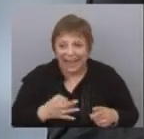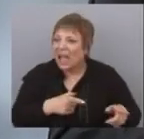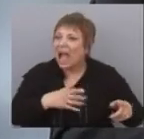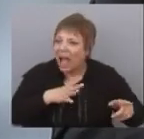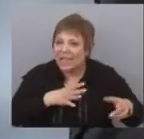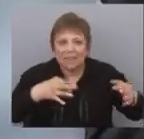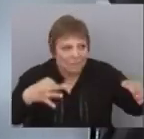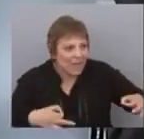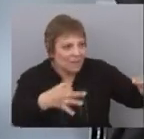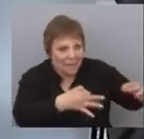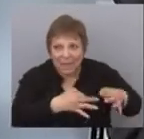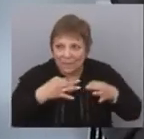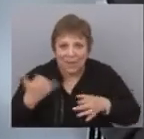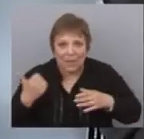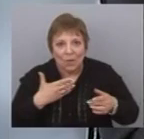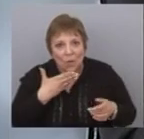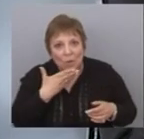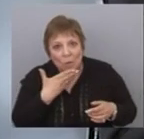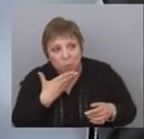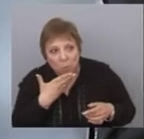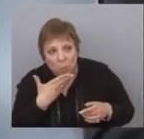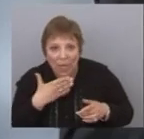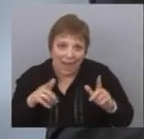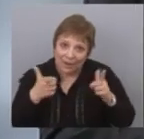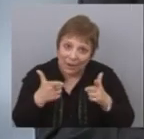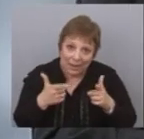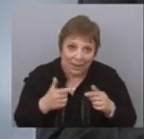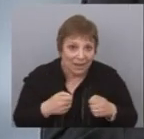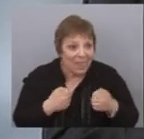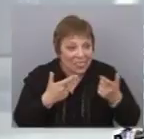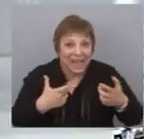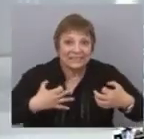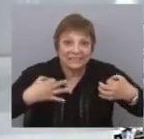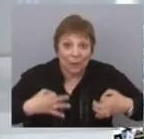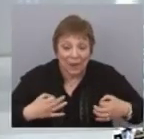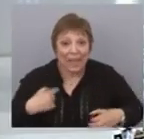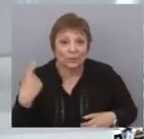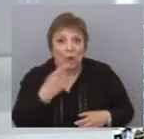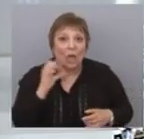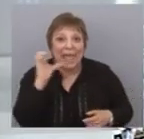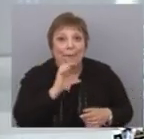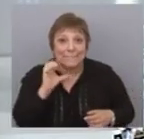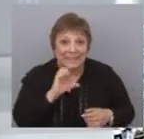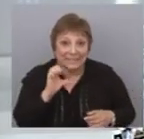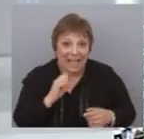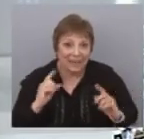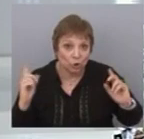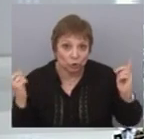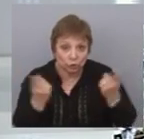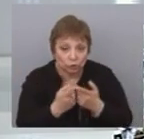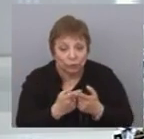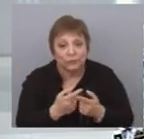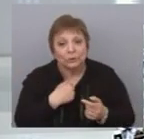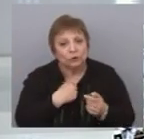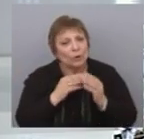política económica, la certidumbre que se pueda brindar es fundamental, absolutamente fundamental. A sus colegas de los otros partidos que estuvieron aquí, también le